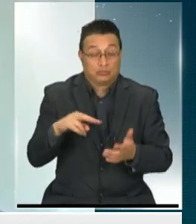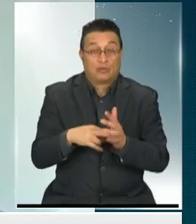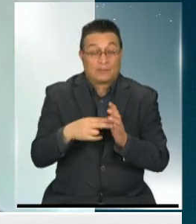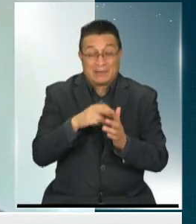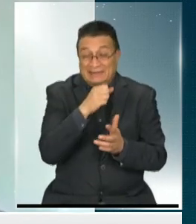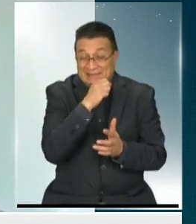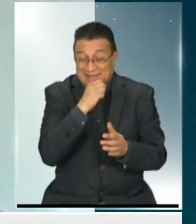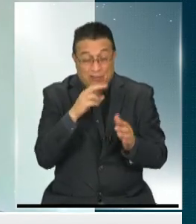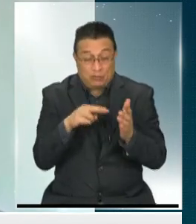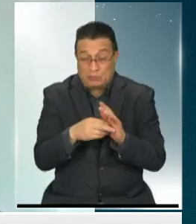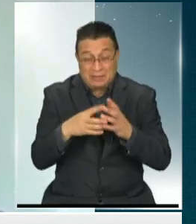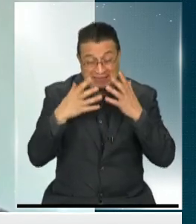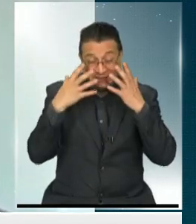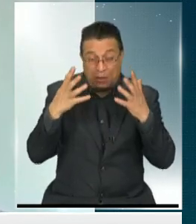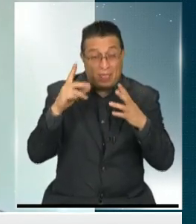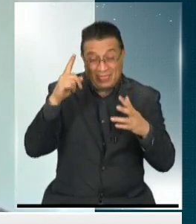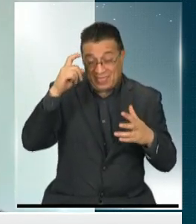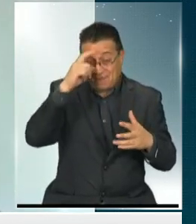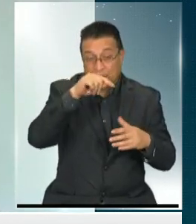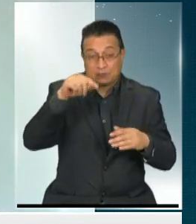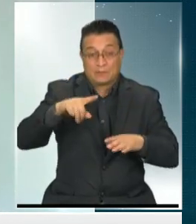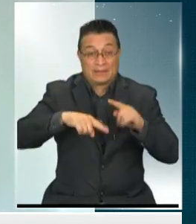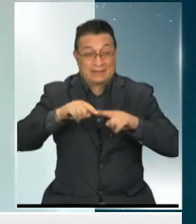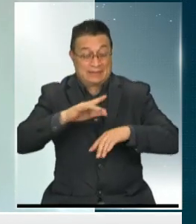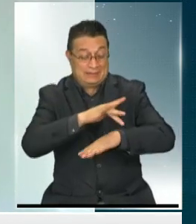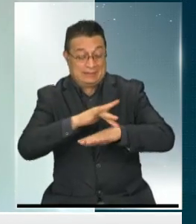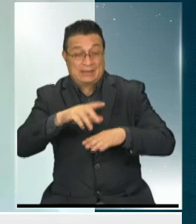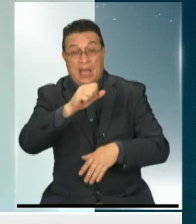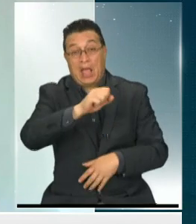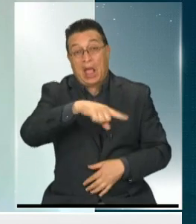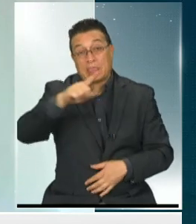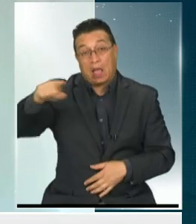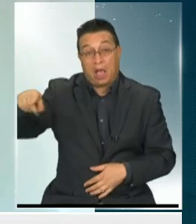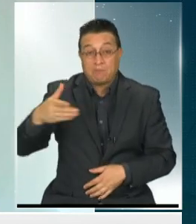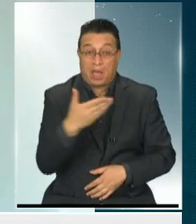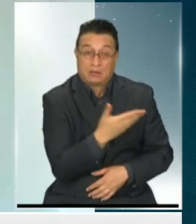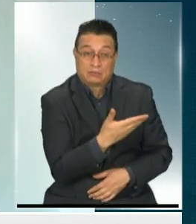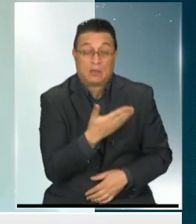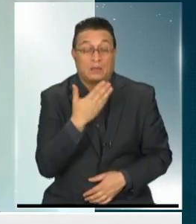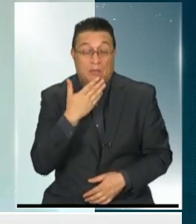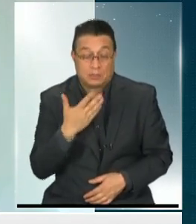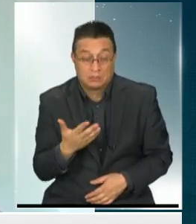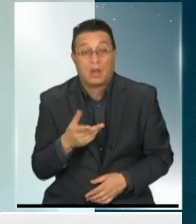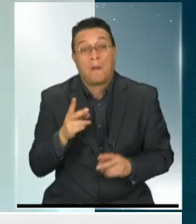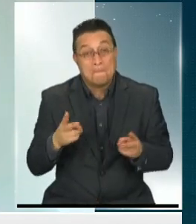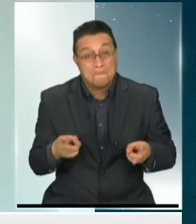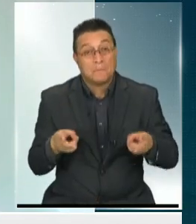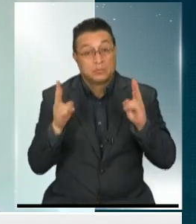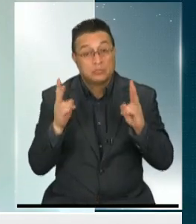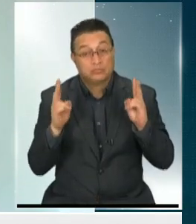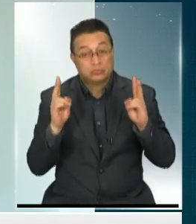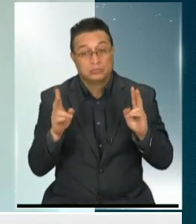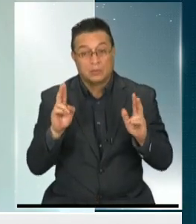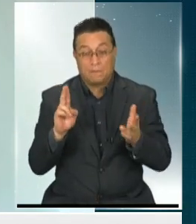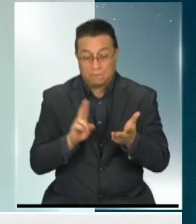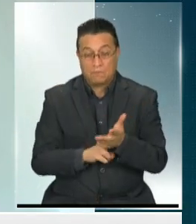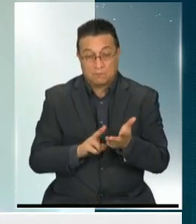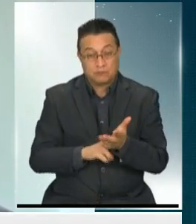repente condiciones muy complejas como nuestro desierto de Atacama, etc., nos va a permitir efectivamente